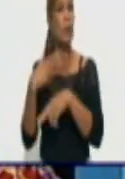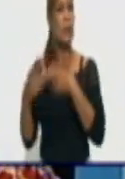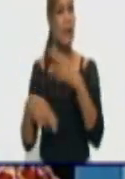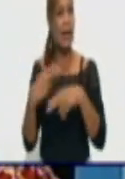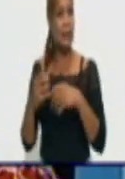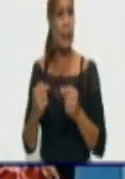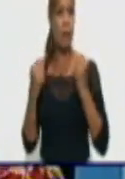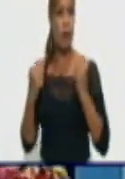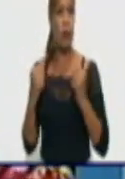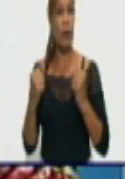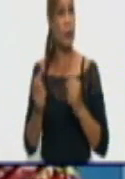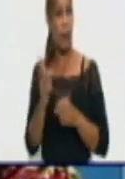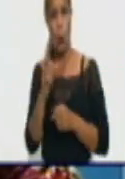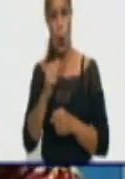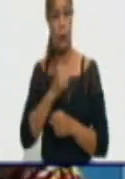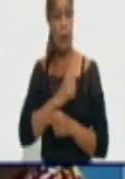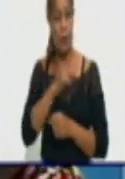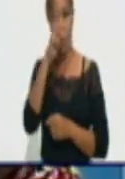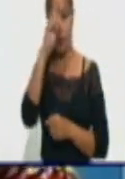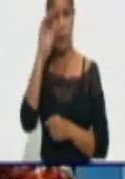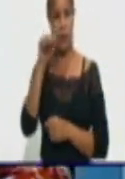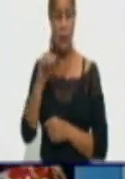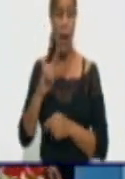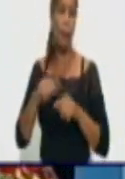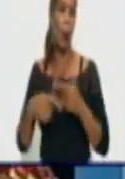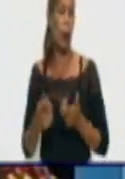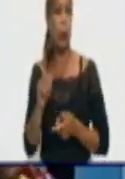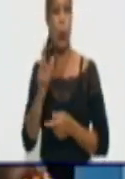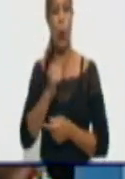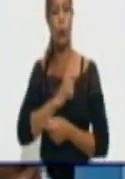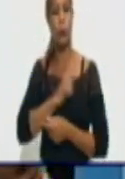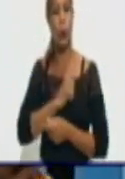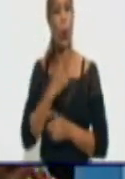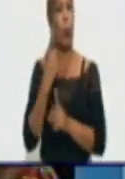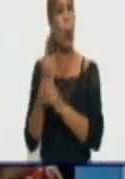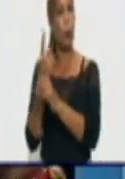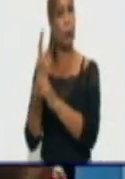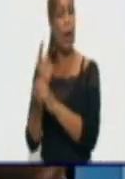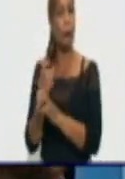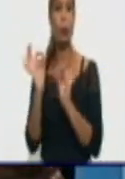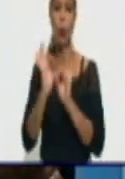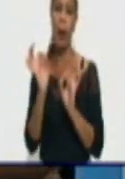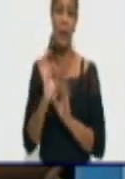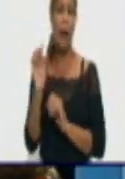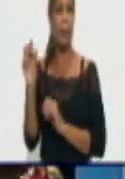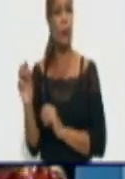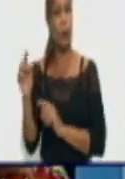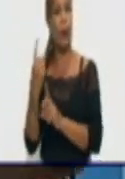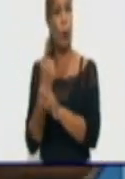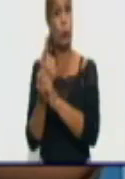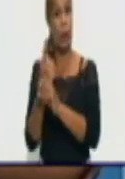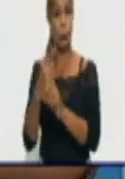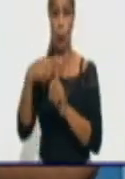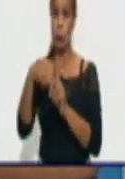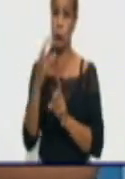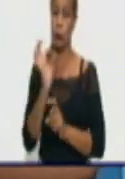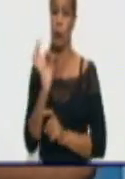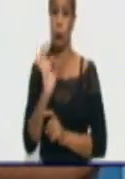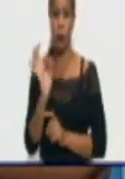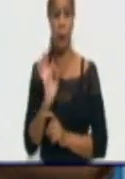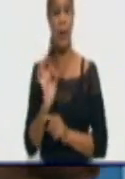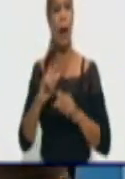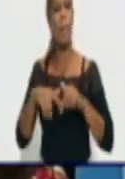al ingreso, a decir, no, pero si yo no fui contacto, si el caso no se ha confirmado lo que es sospechoso, ¿por qué me van a